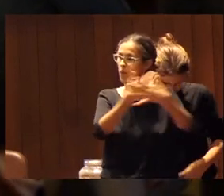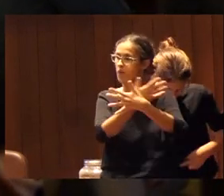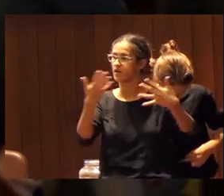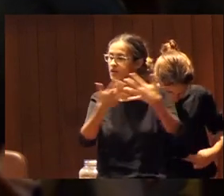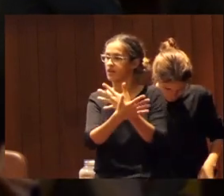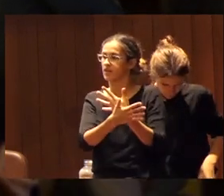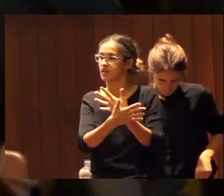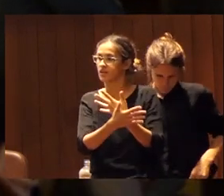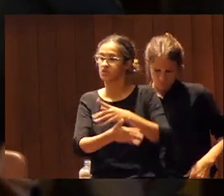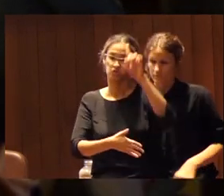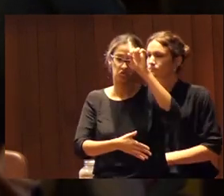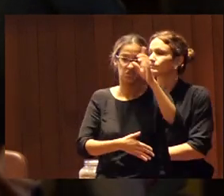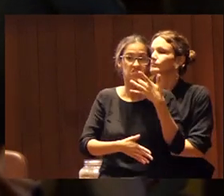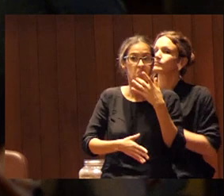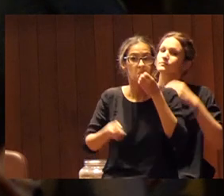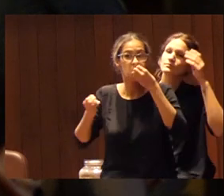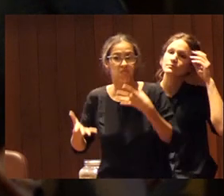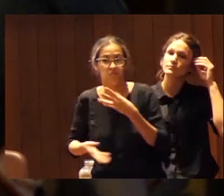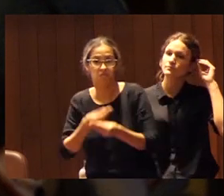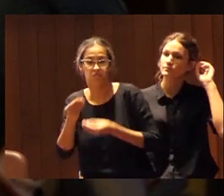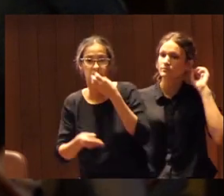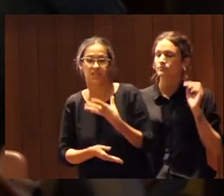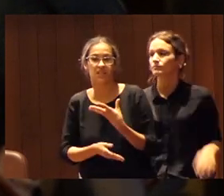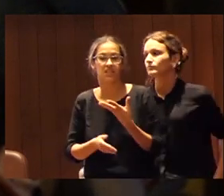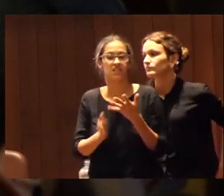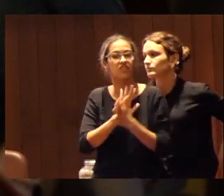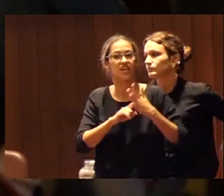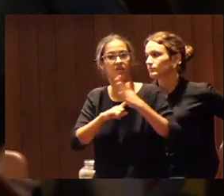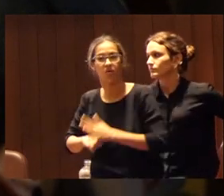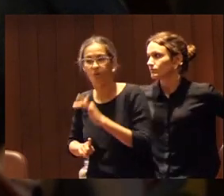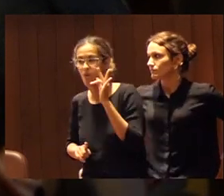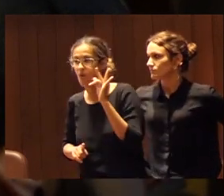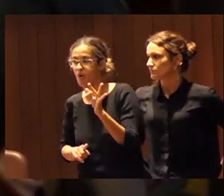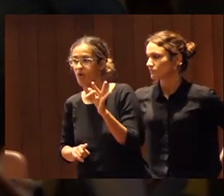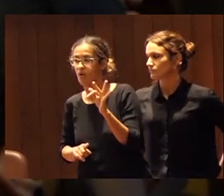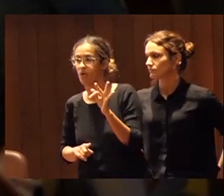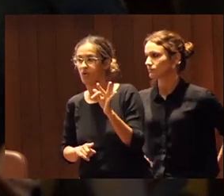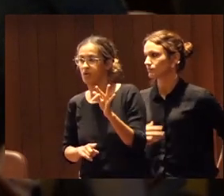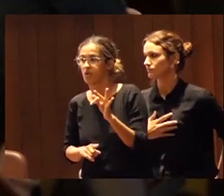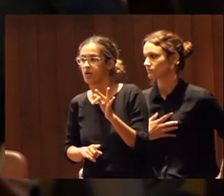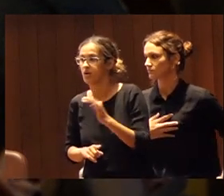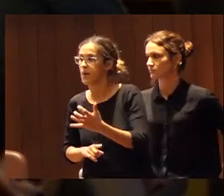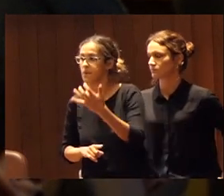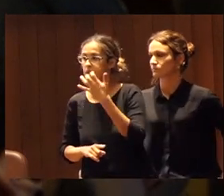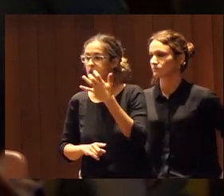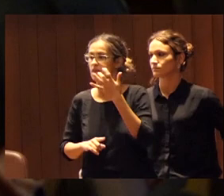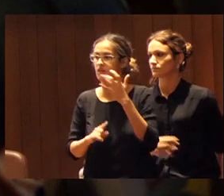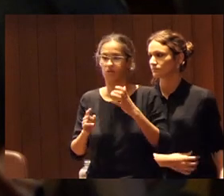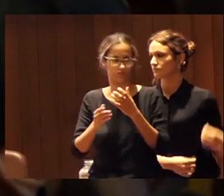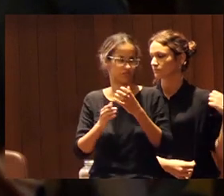hacer que no sé si está bien o no es discriminar positivamente o sea por ejemplo torneo de balonmano playa